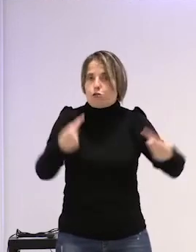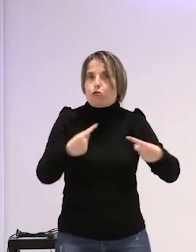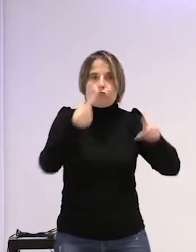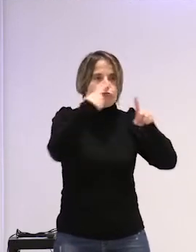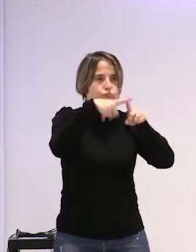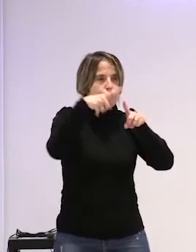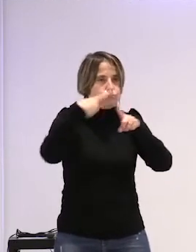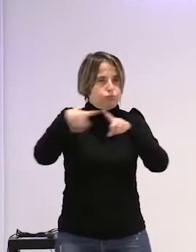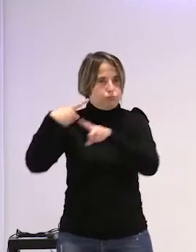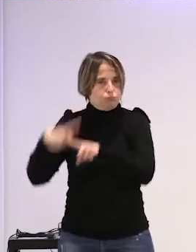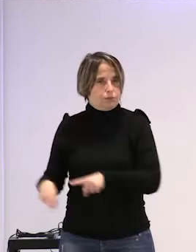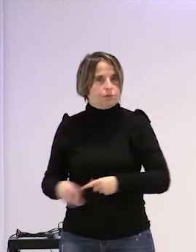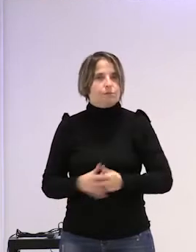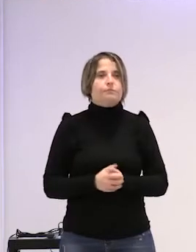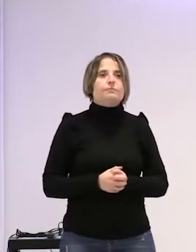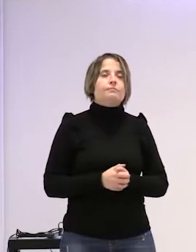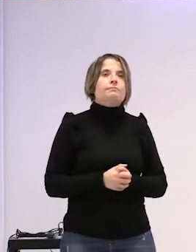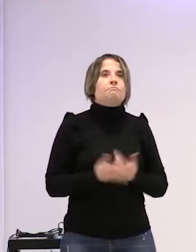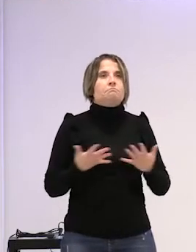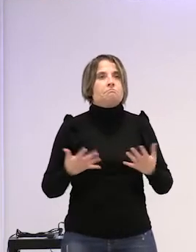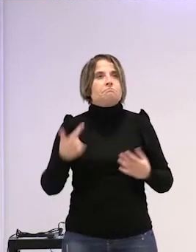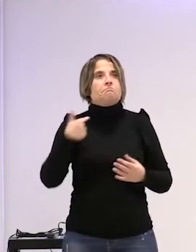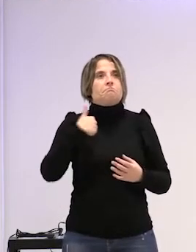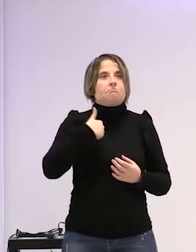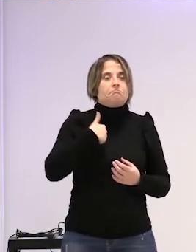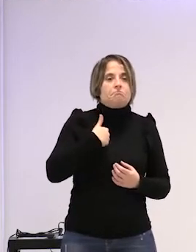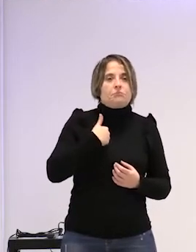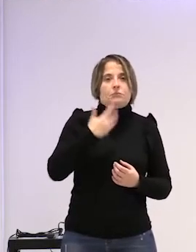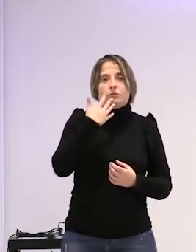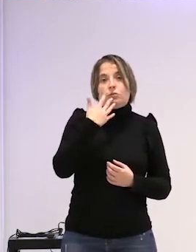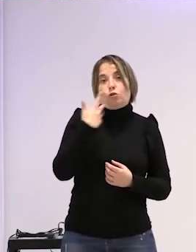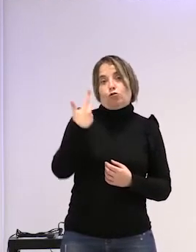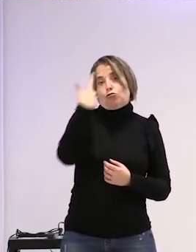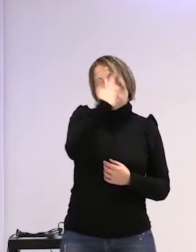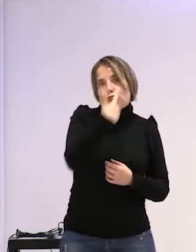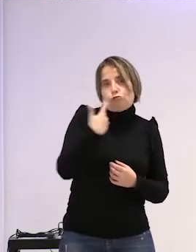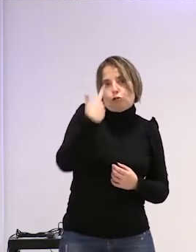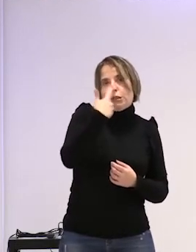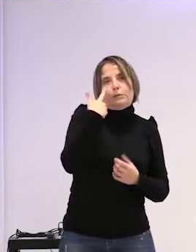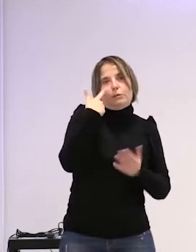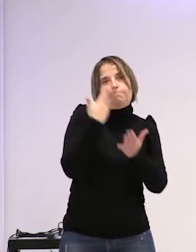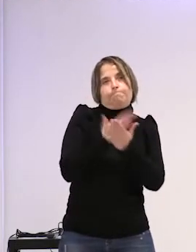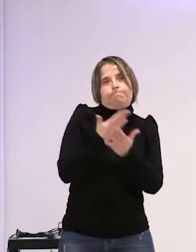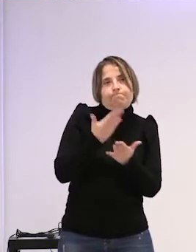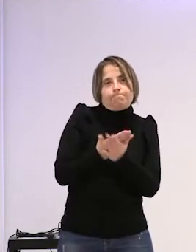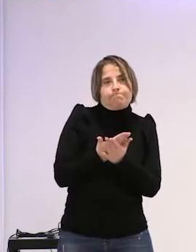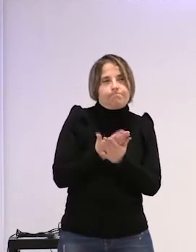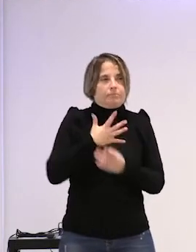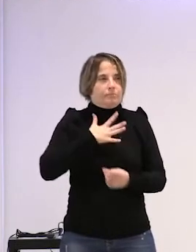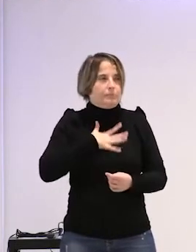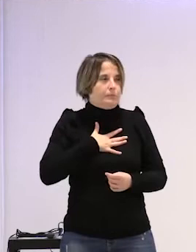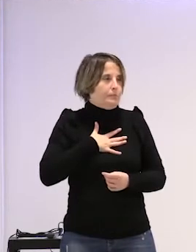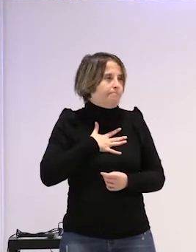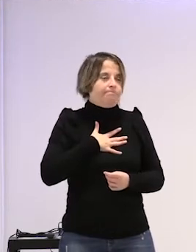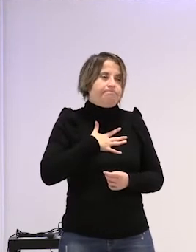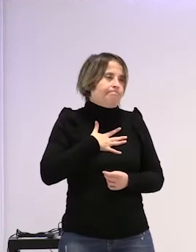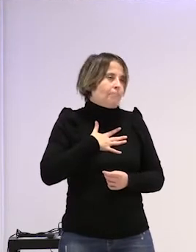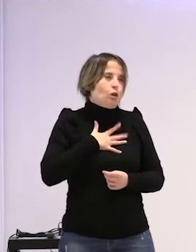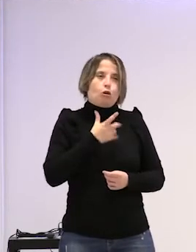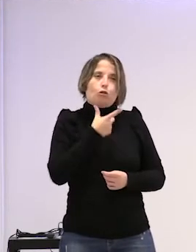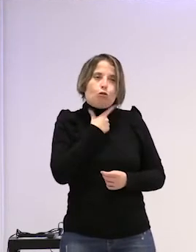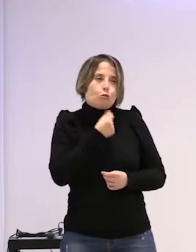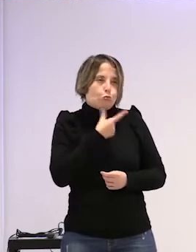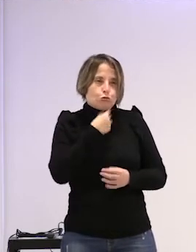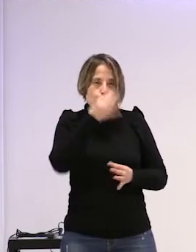reaccionan de muchas maneras bueno yo cuando nos graban o cuando esto queda casi que no me gusta entrar